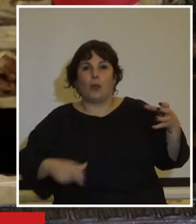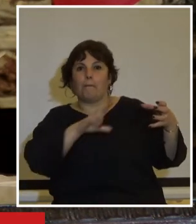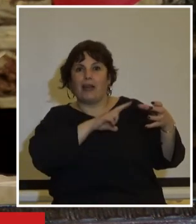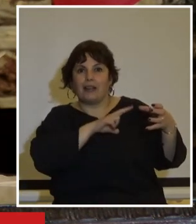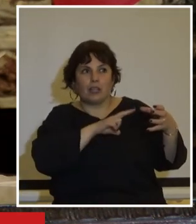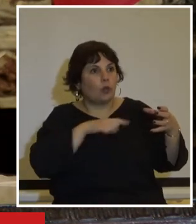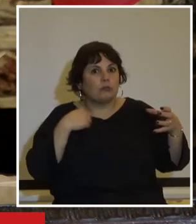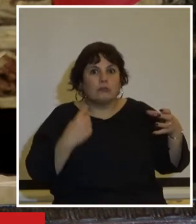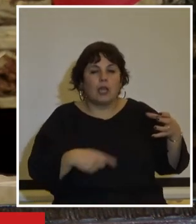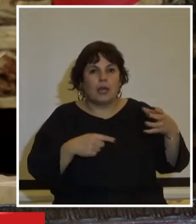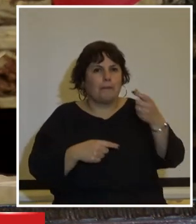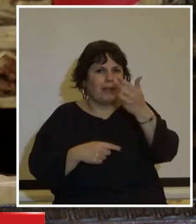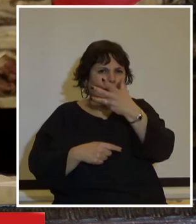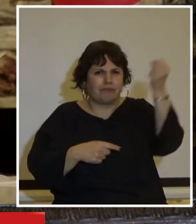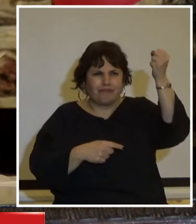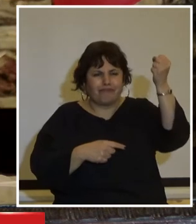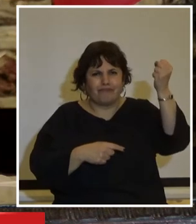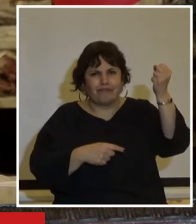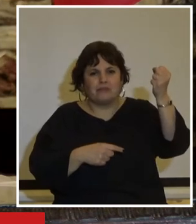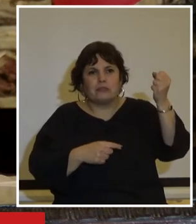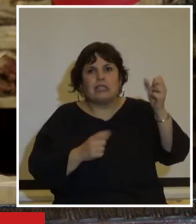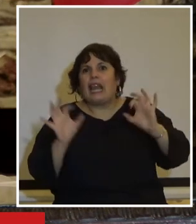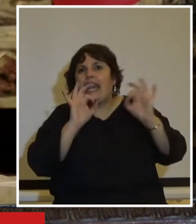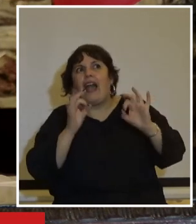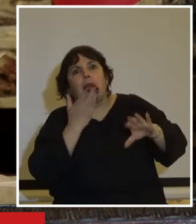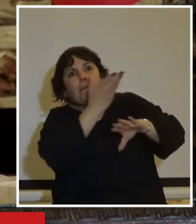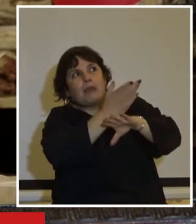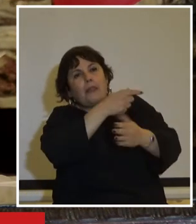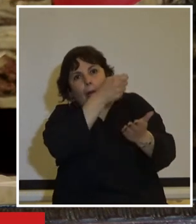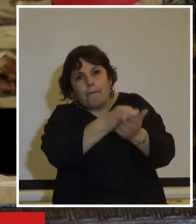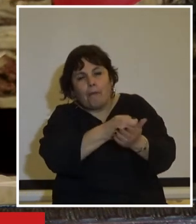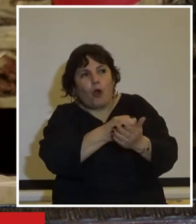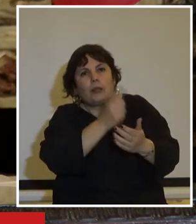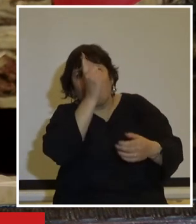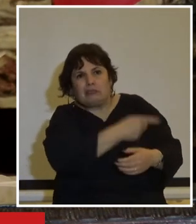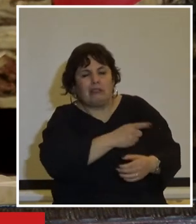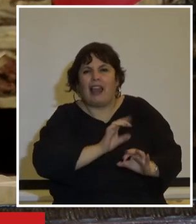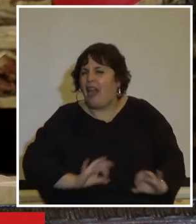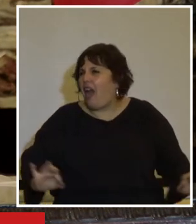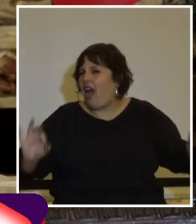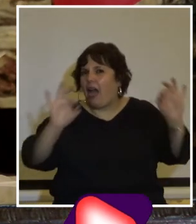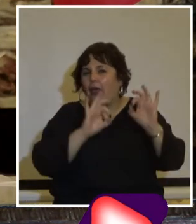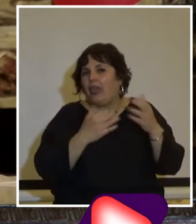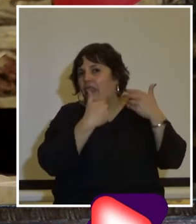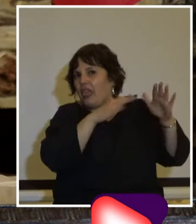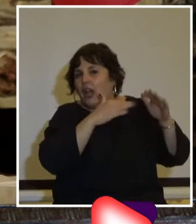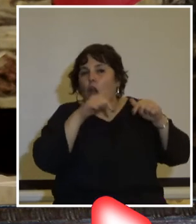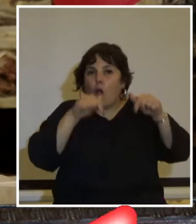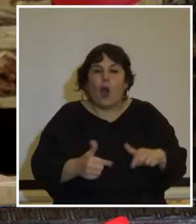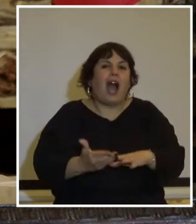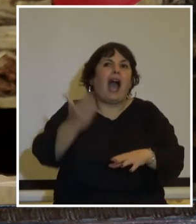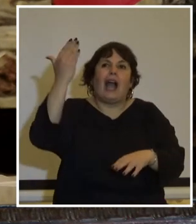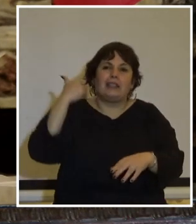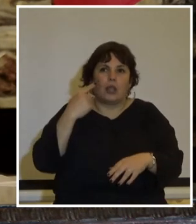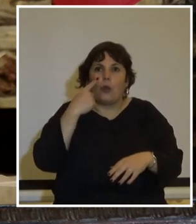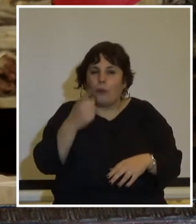sigan concentrando capital sin que nadie les pide que aporten un porcentaje al país hoy como antaño vemos